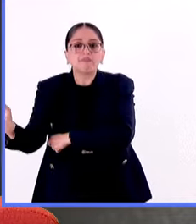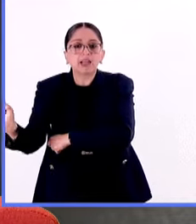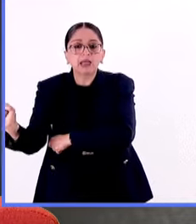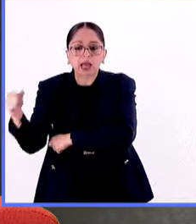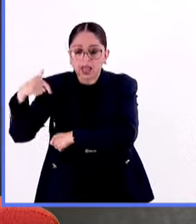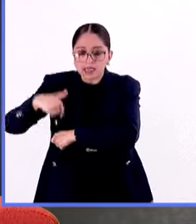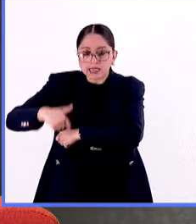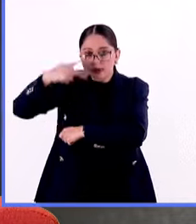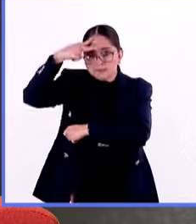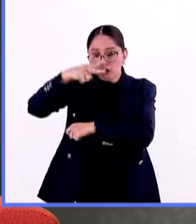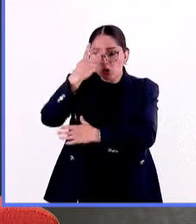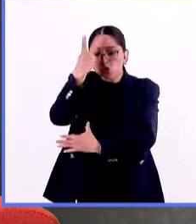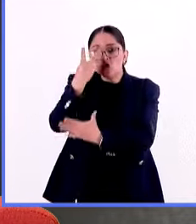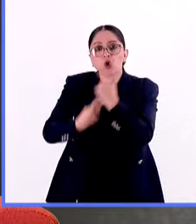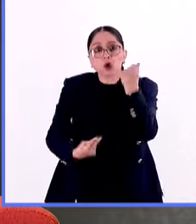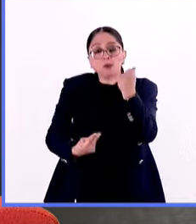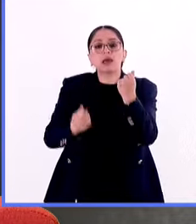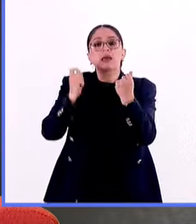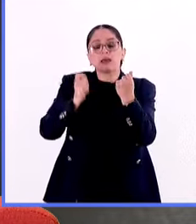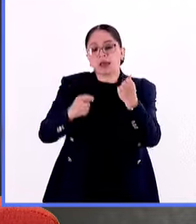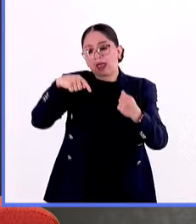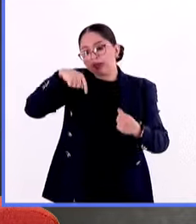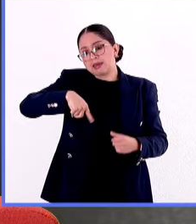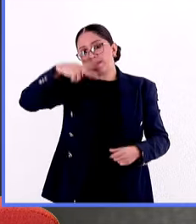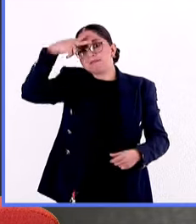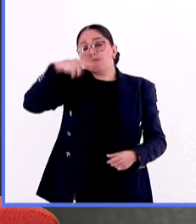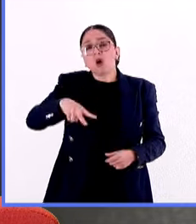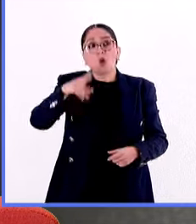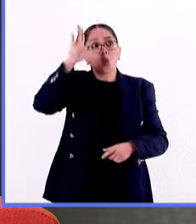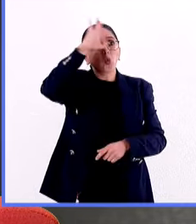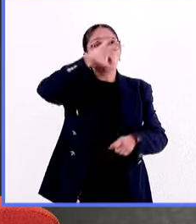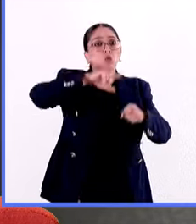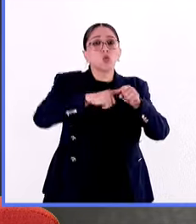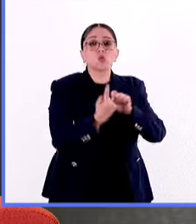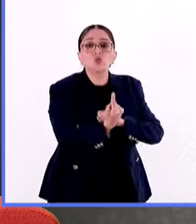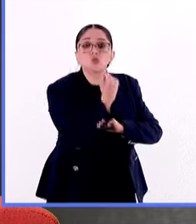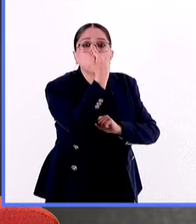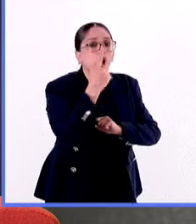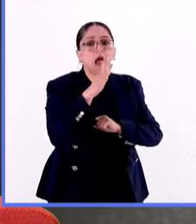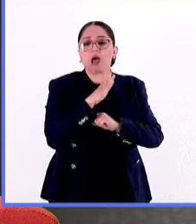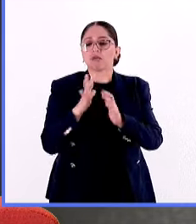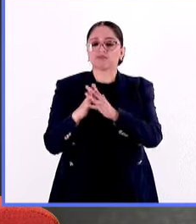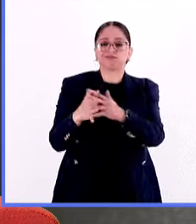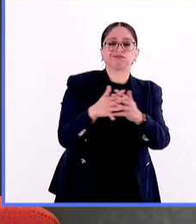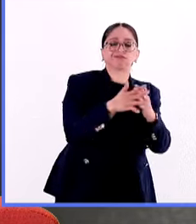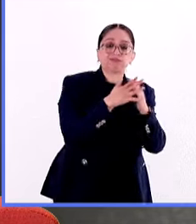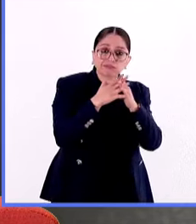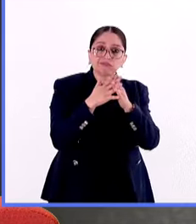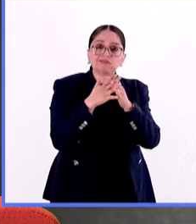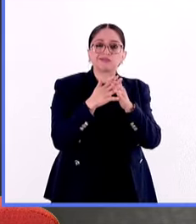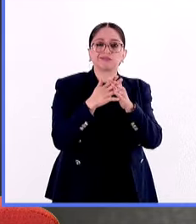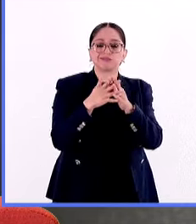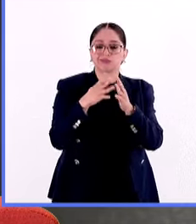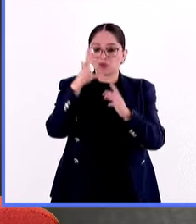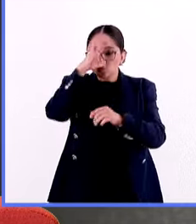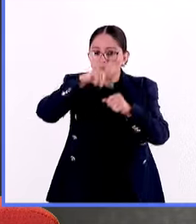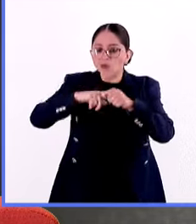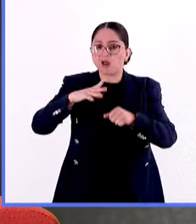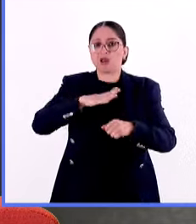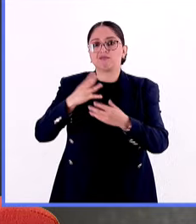nación. Es una nación pluricultural en donde no sólo se reconoció la importancia de